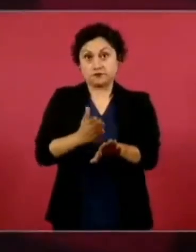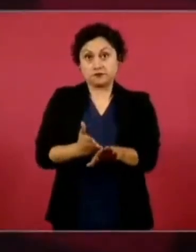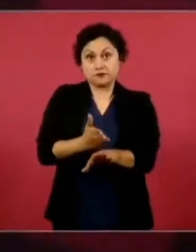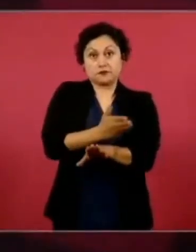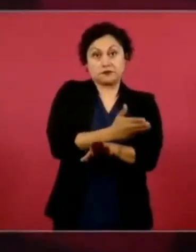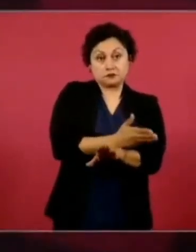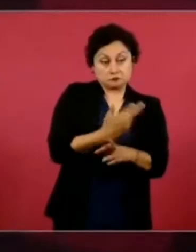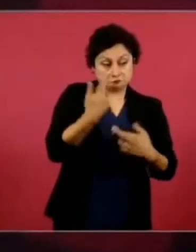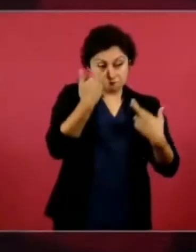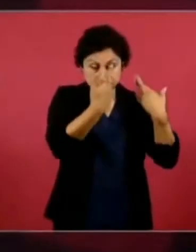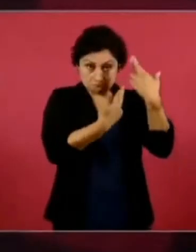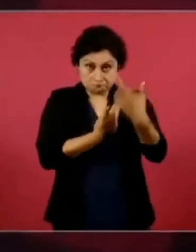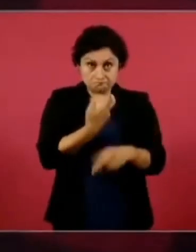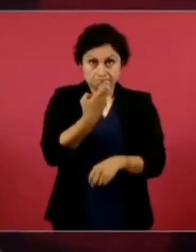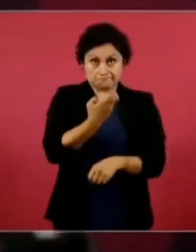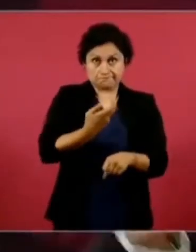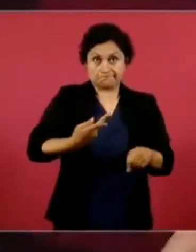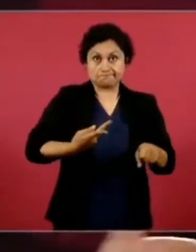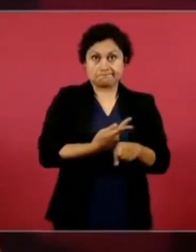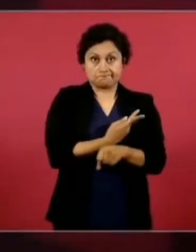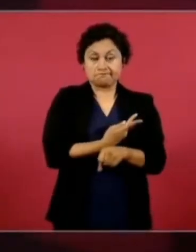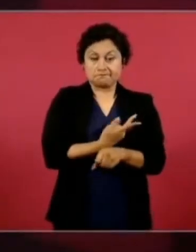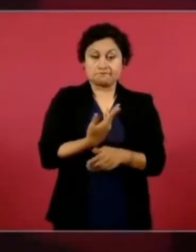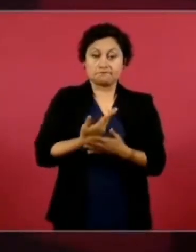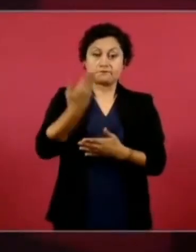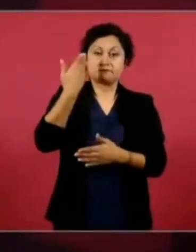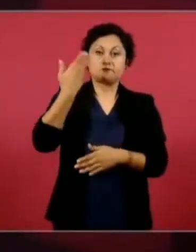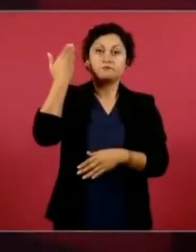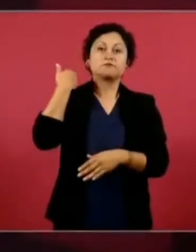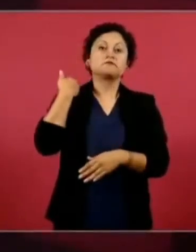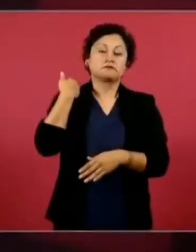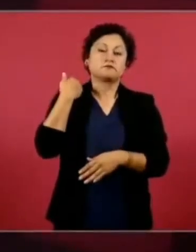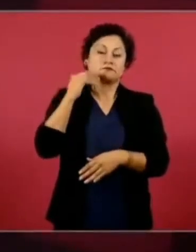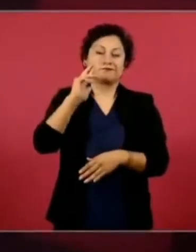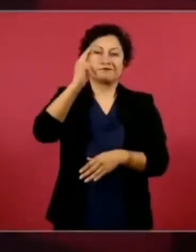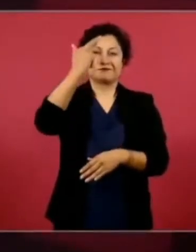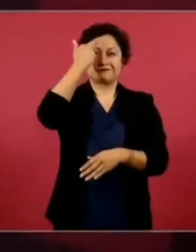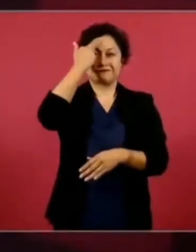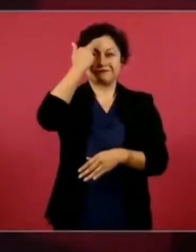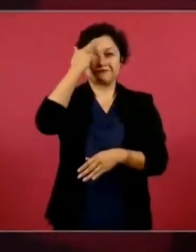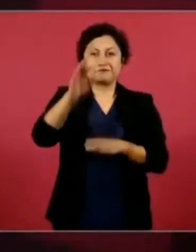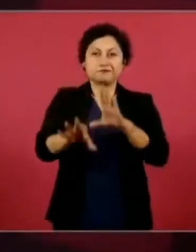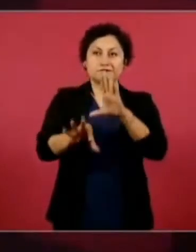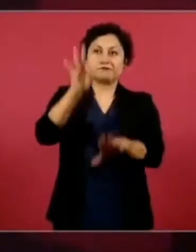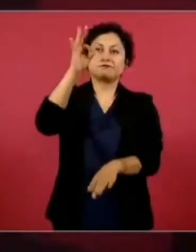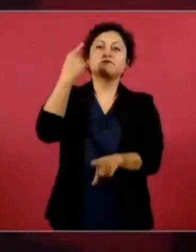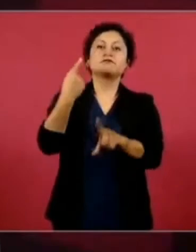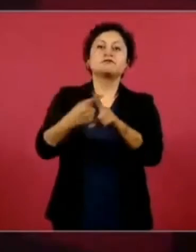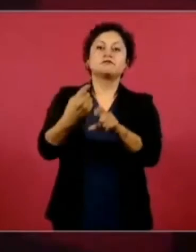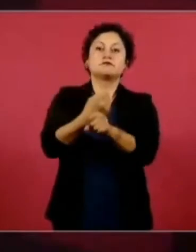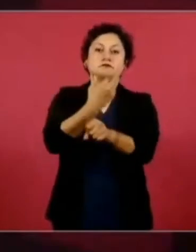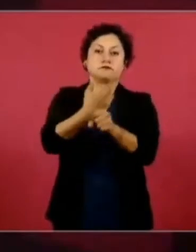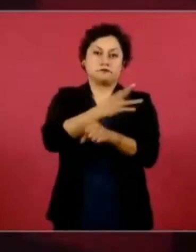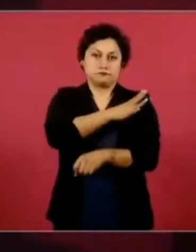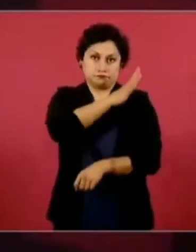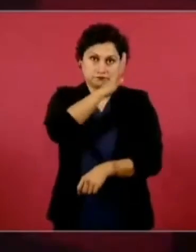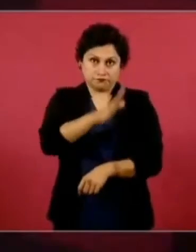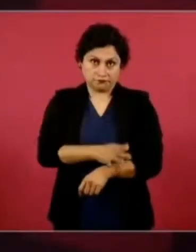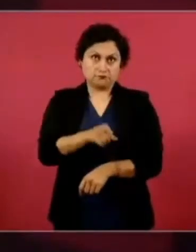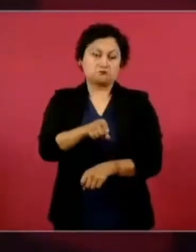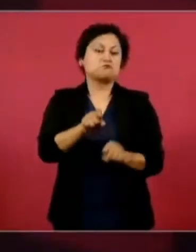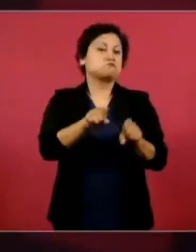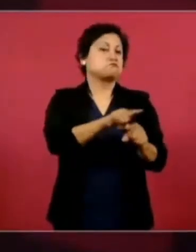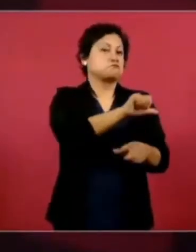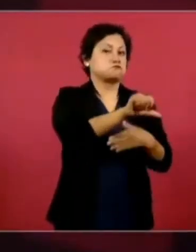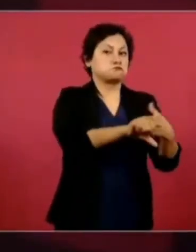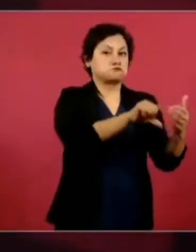situación en esto cuando aconteció el proceso anterior de la selección del secretario general. En ese momento el centro también